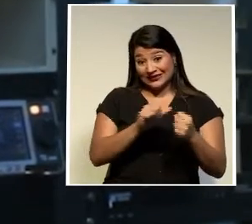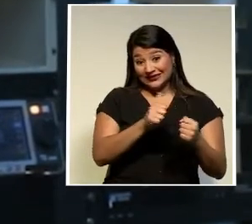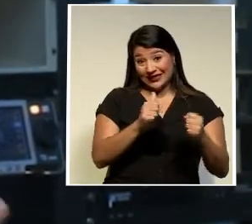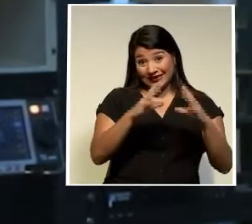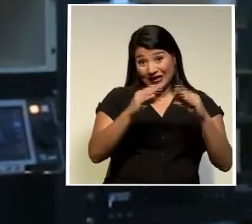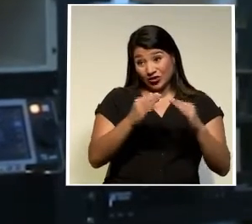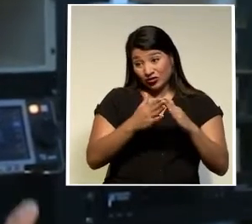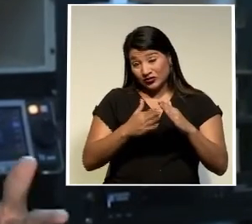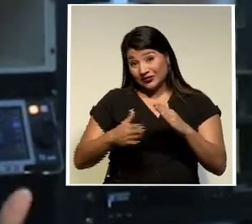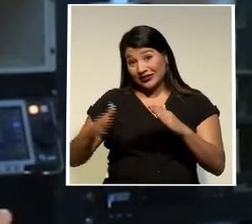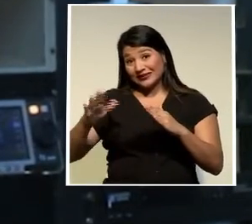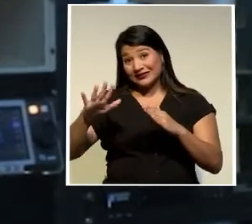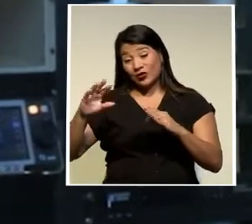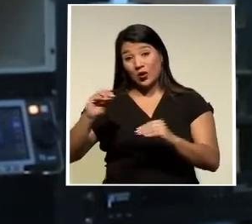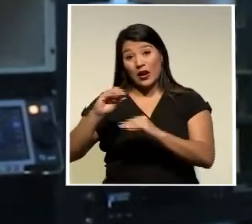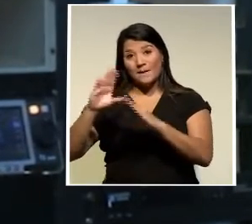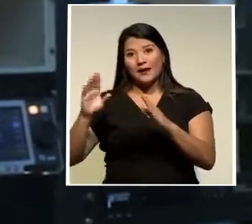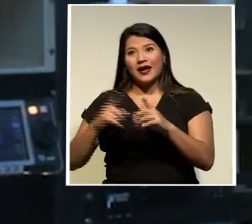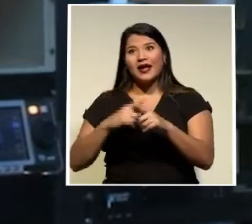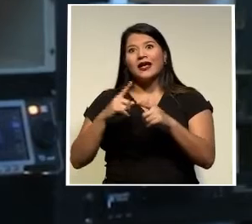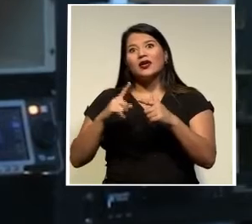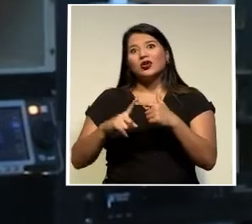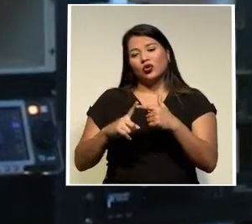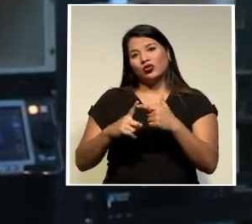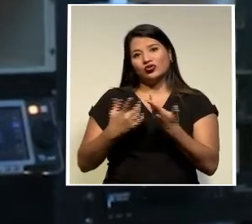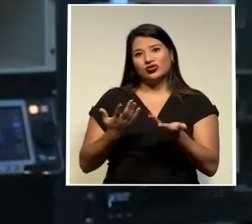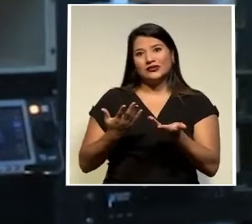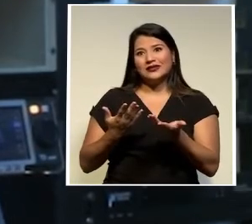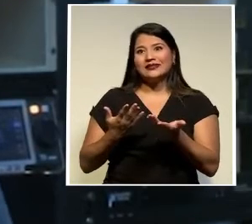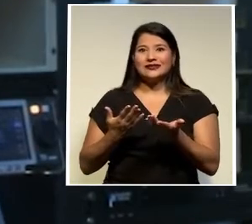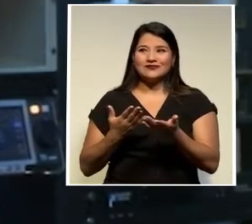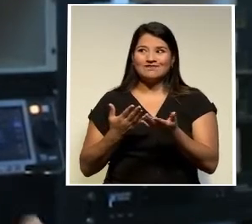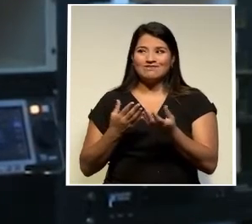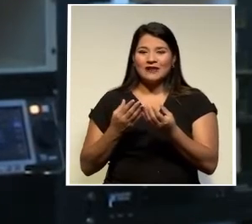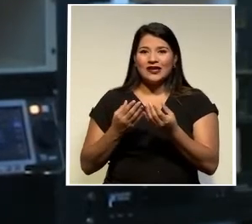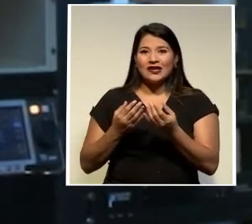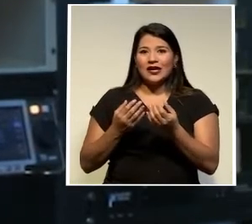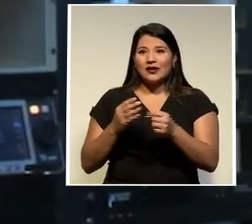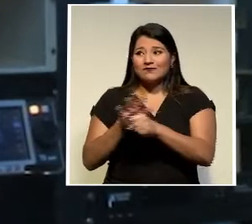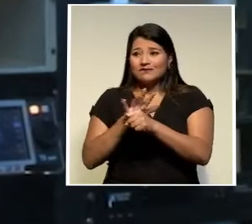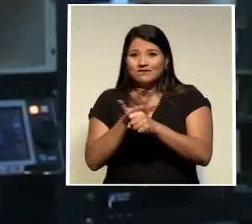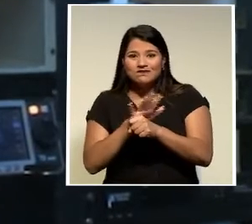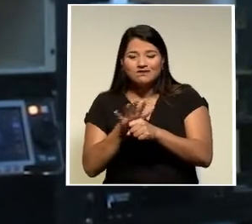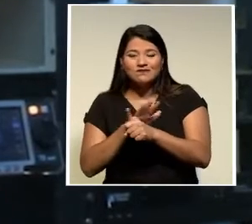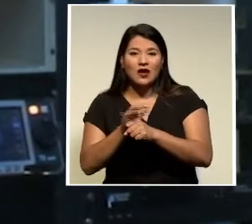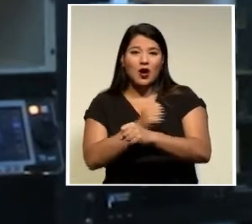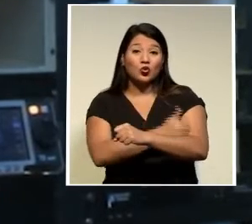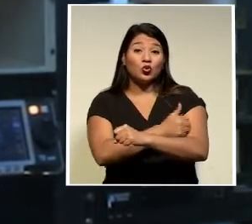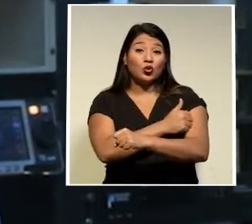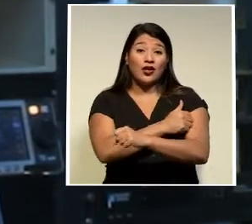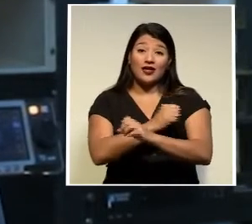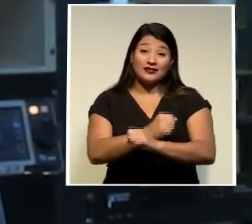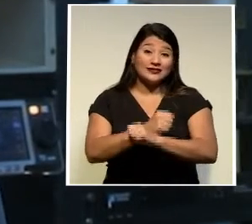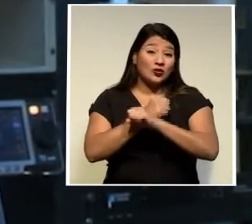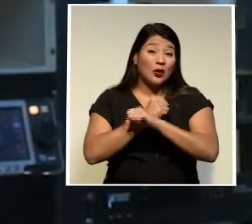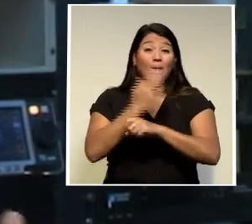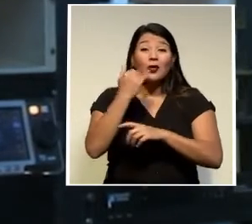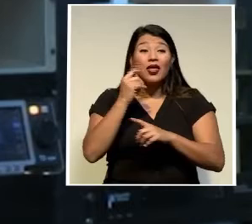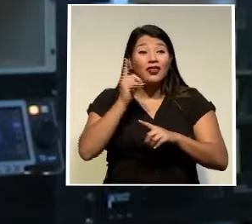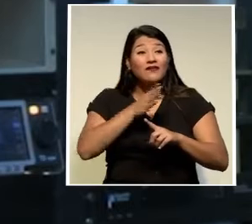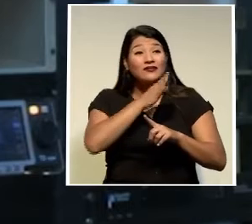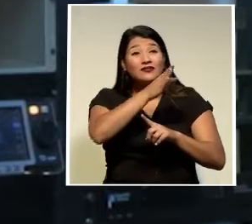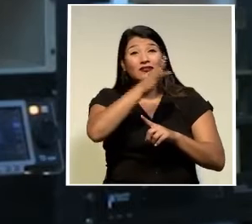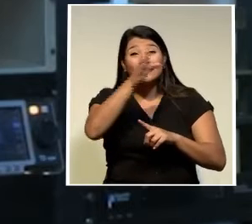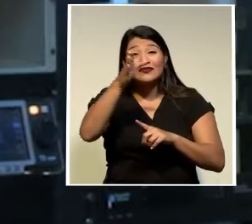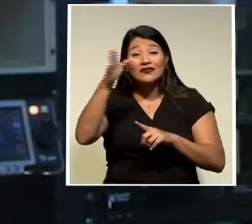la mañana lo que ha puesto en aprietos a las autoridades de seguridad porque han tenido que correr para detener algunas fiestas o